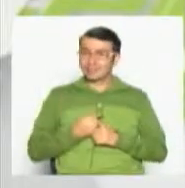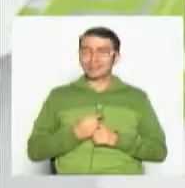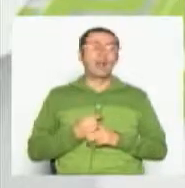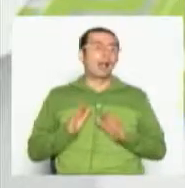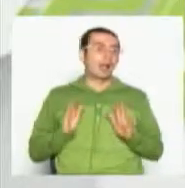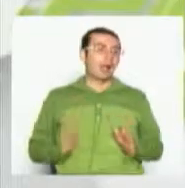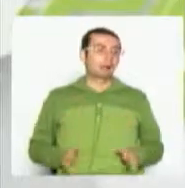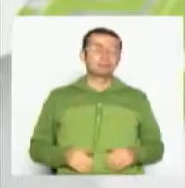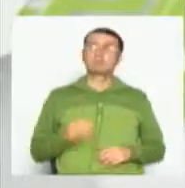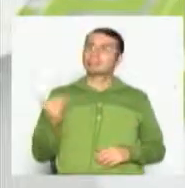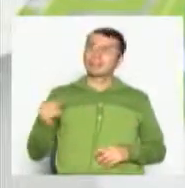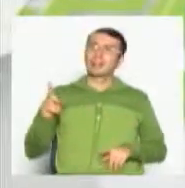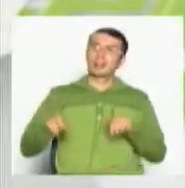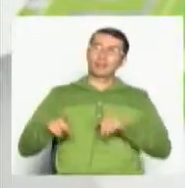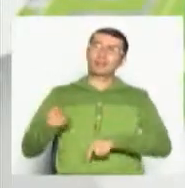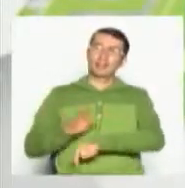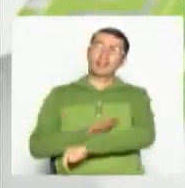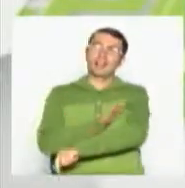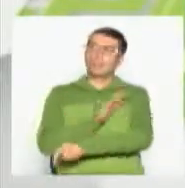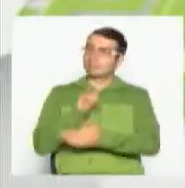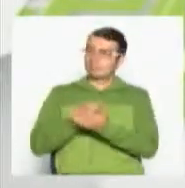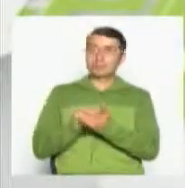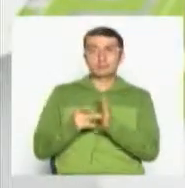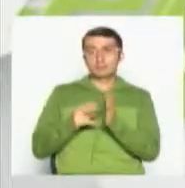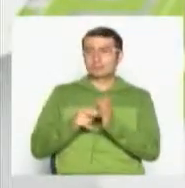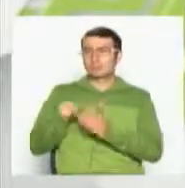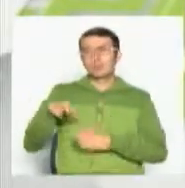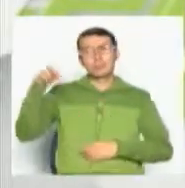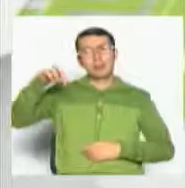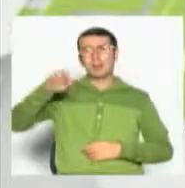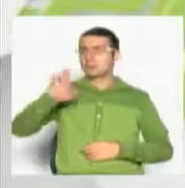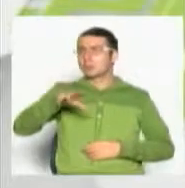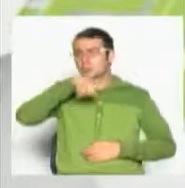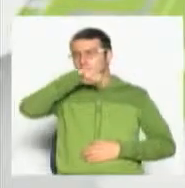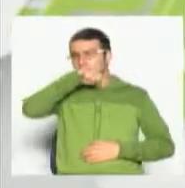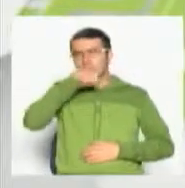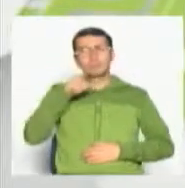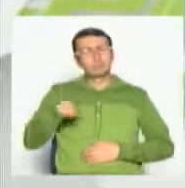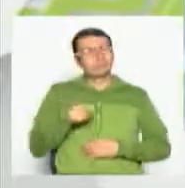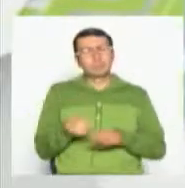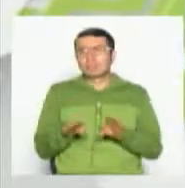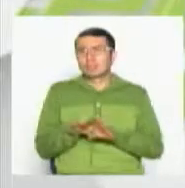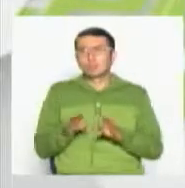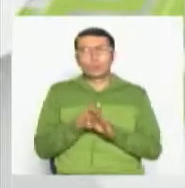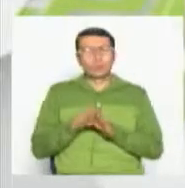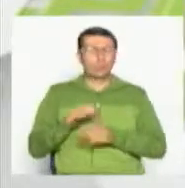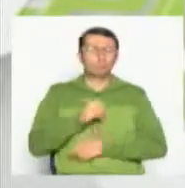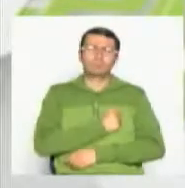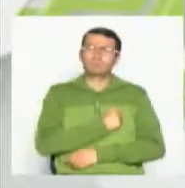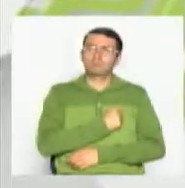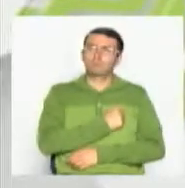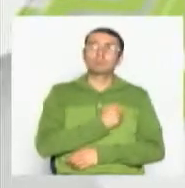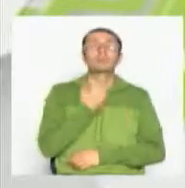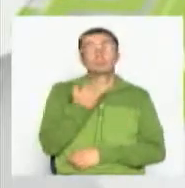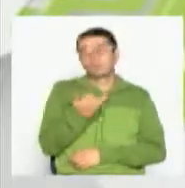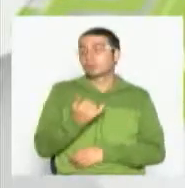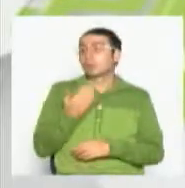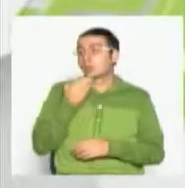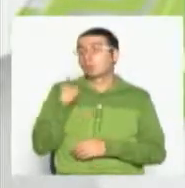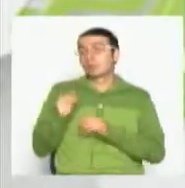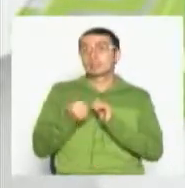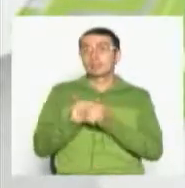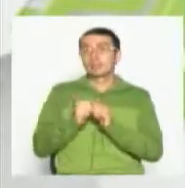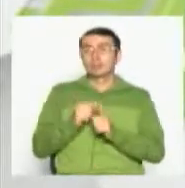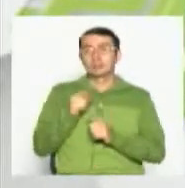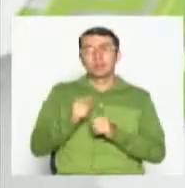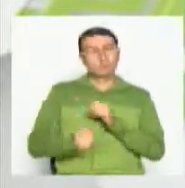cierto, ese elemento de país, ese elemento cultural de patria, este equipo, el deporte y este diario ante